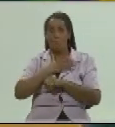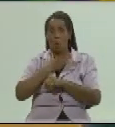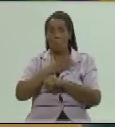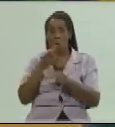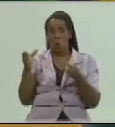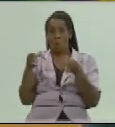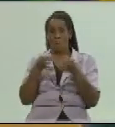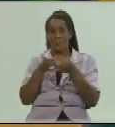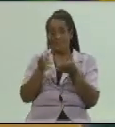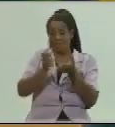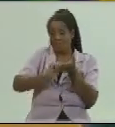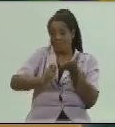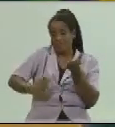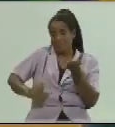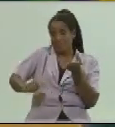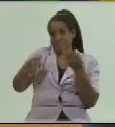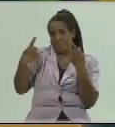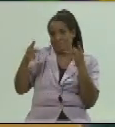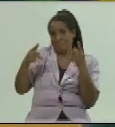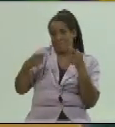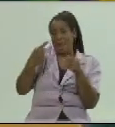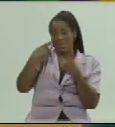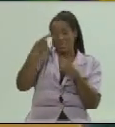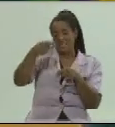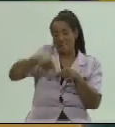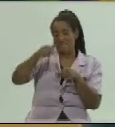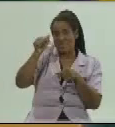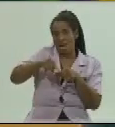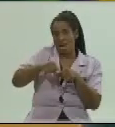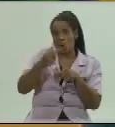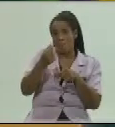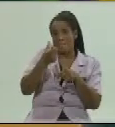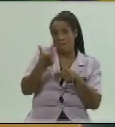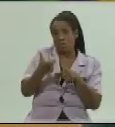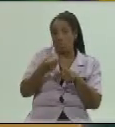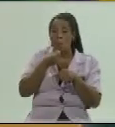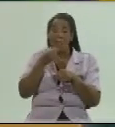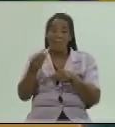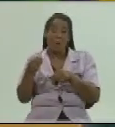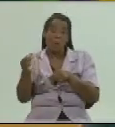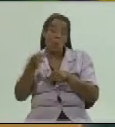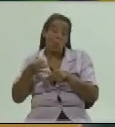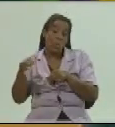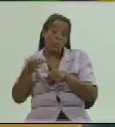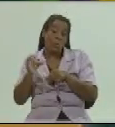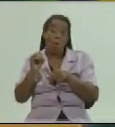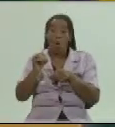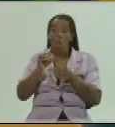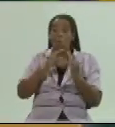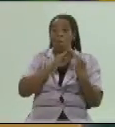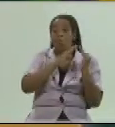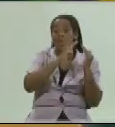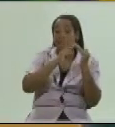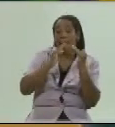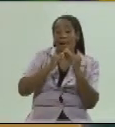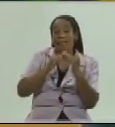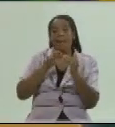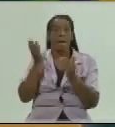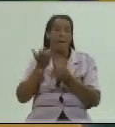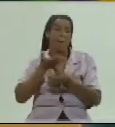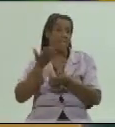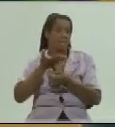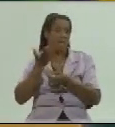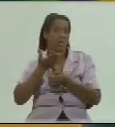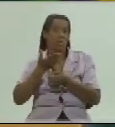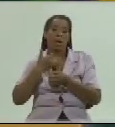contratación que es allí donde se fijan los precios puede haber un territorio una localidad una comunidad que vaya avanzando en esto y pueda ir